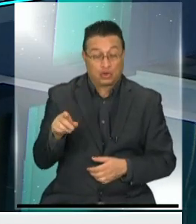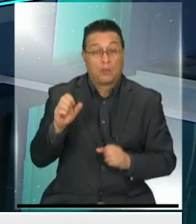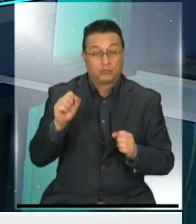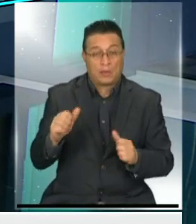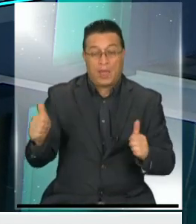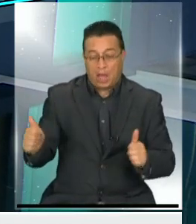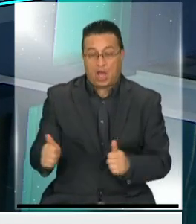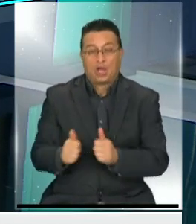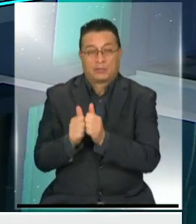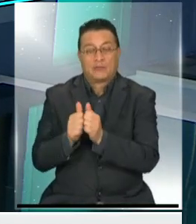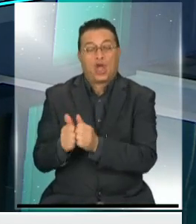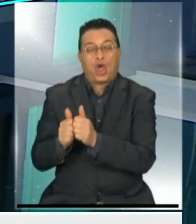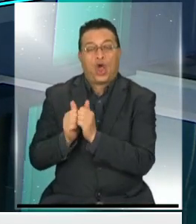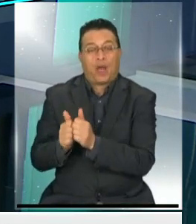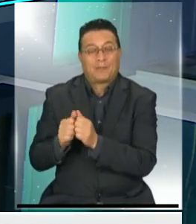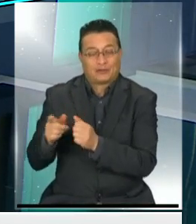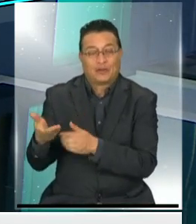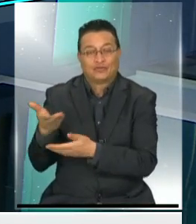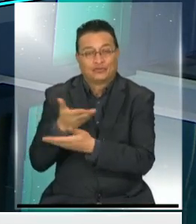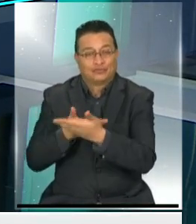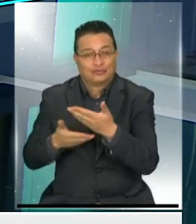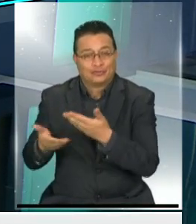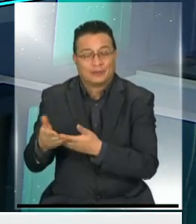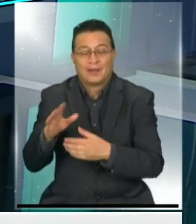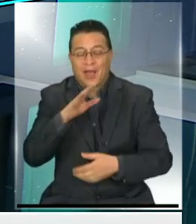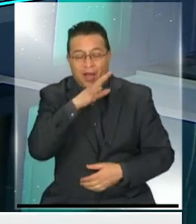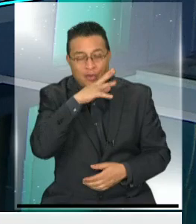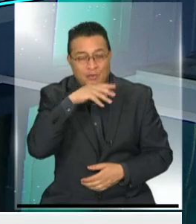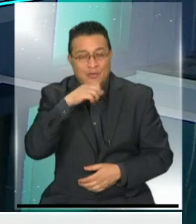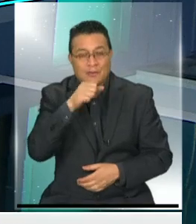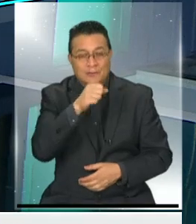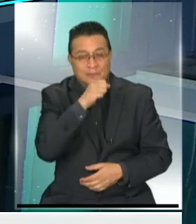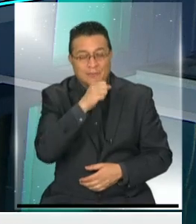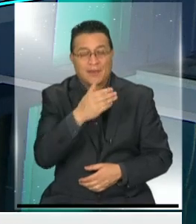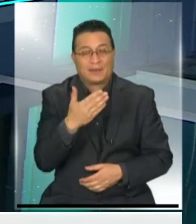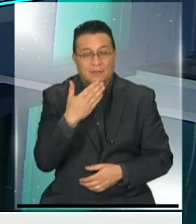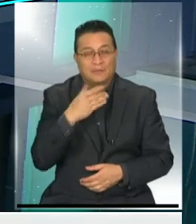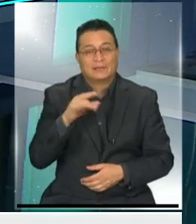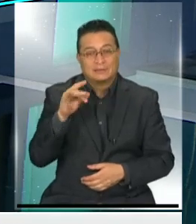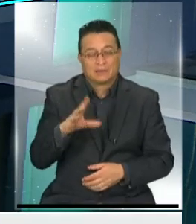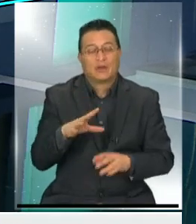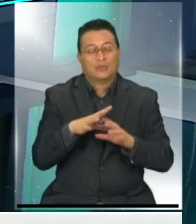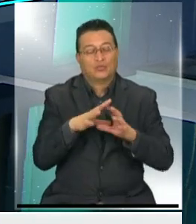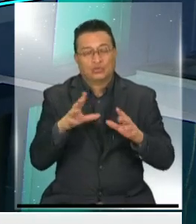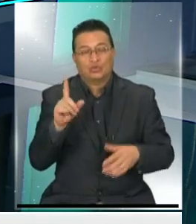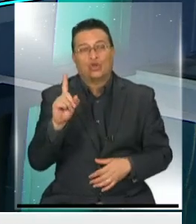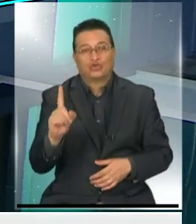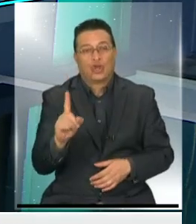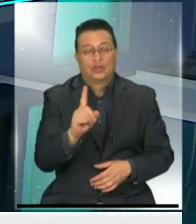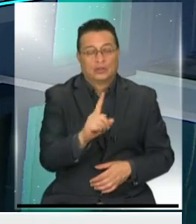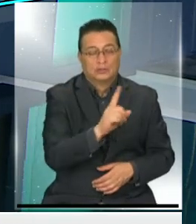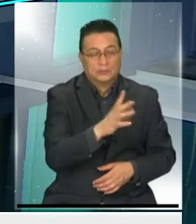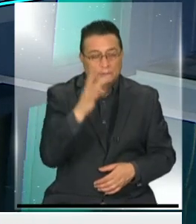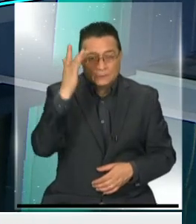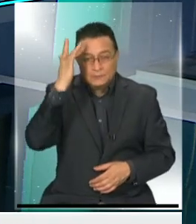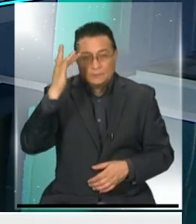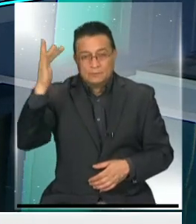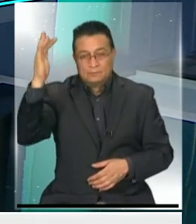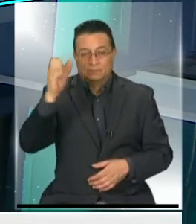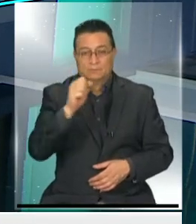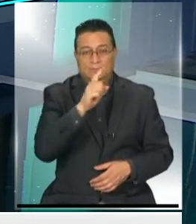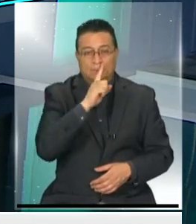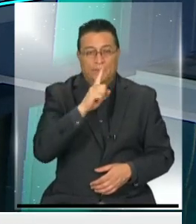acompañar como robots de compañía, robots sociales, a adultos mayores también, que sabemos que hay muchos que están solos, quizás una inteligencia artificial